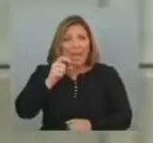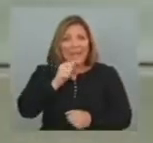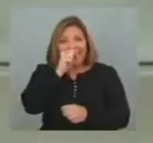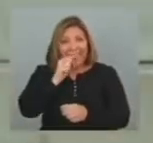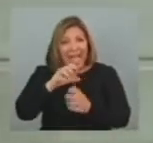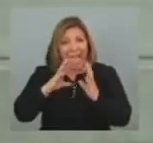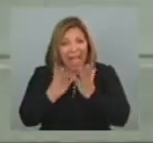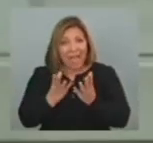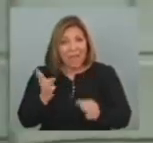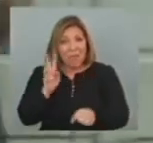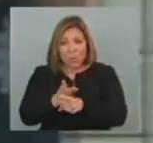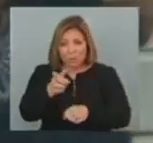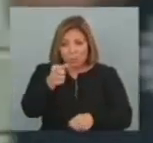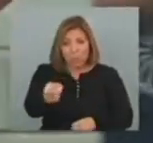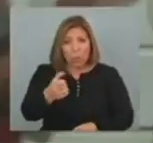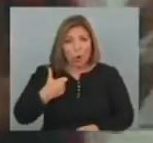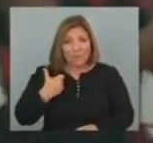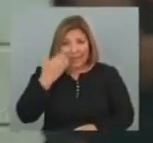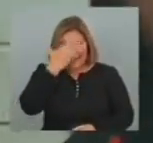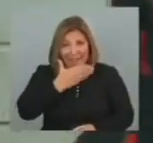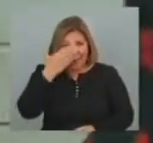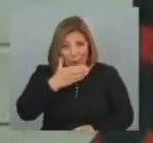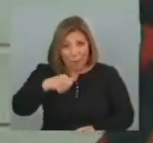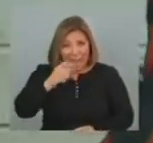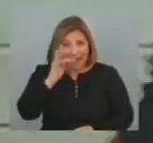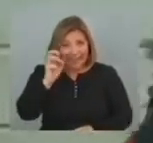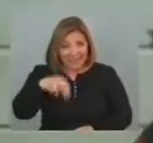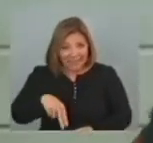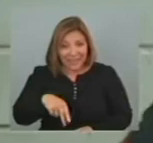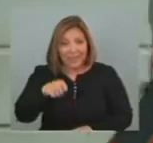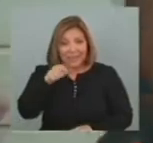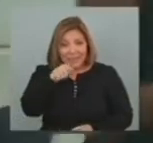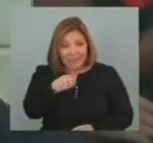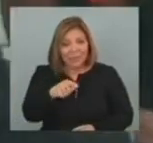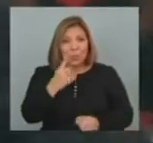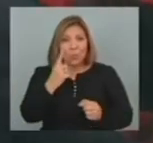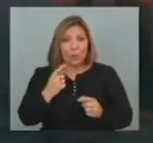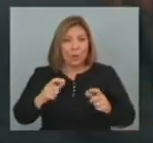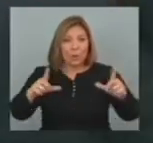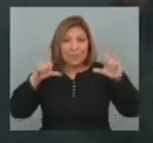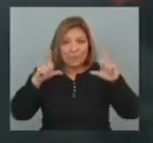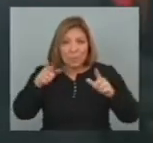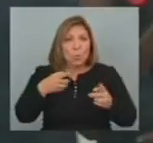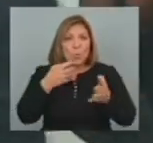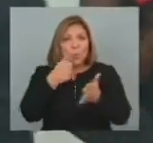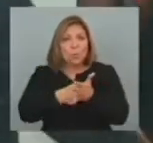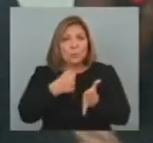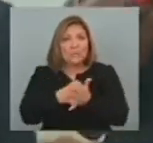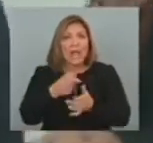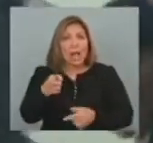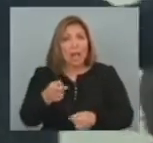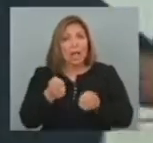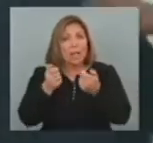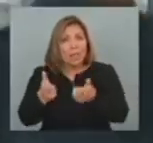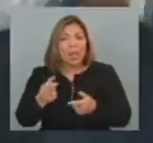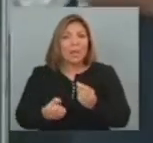dio muerte Al joven negro Trayvon Martin El que se ha convertido En el nuevo símbolo De la lucha Por los derechos civiles De